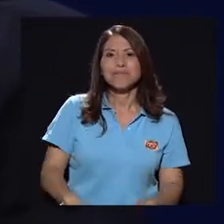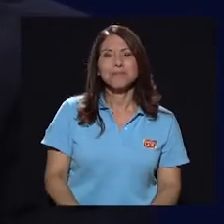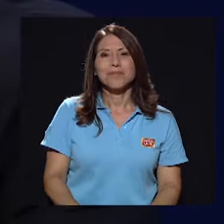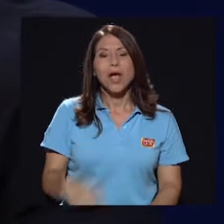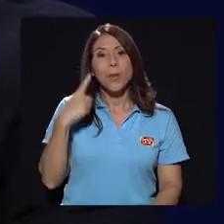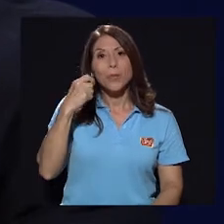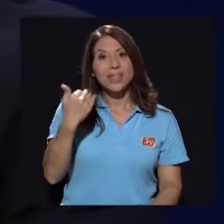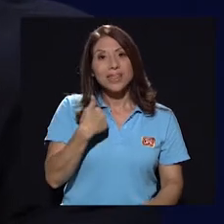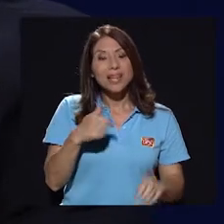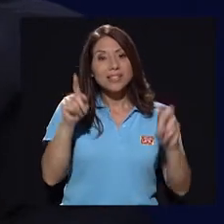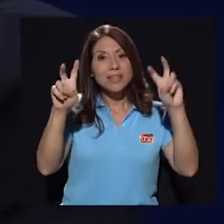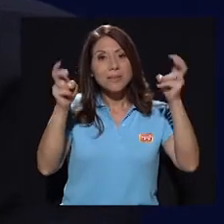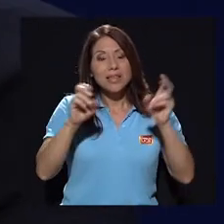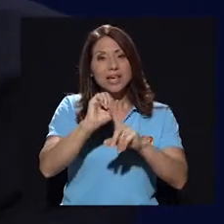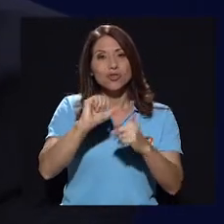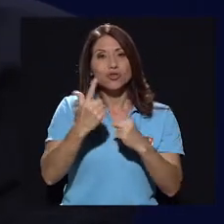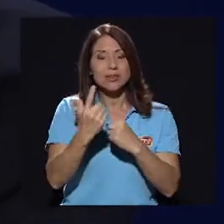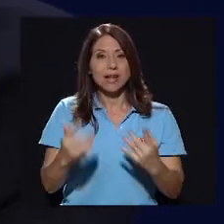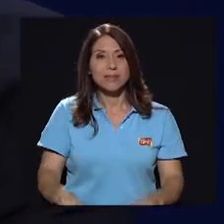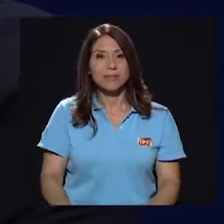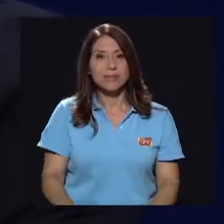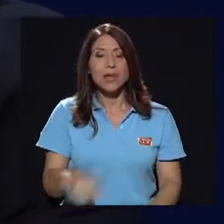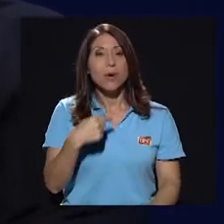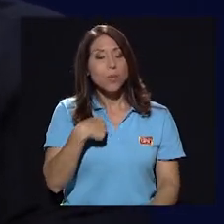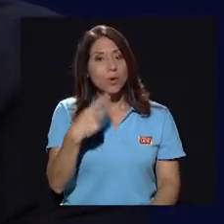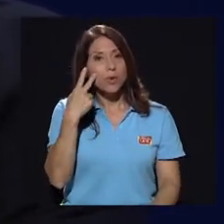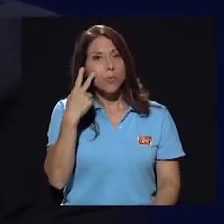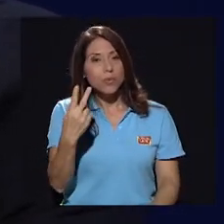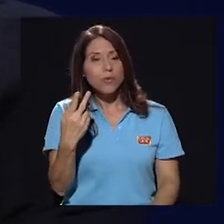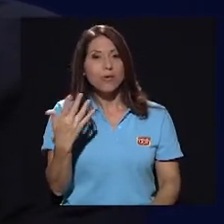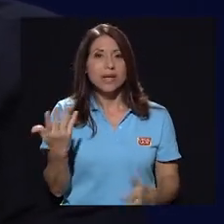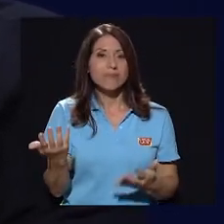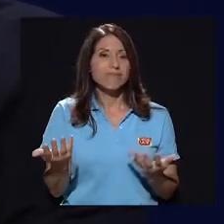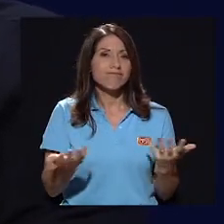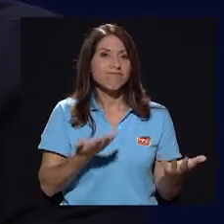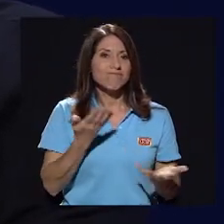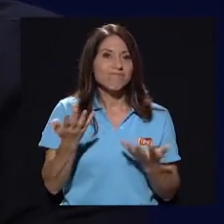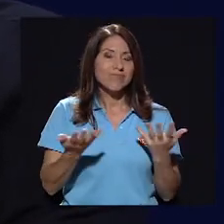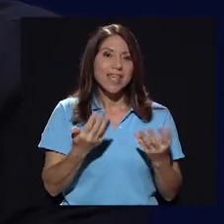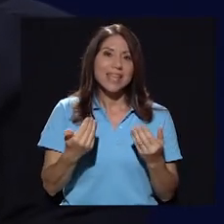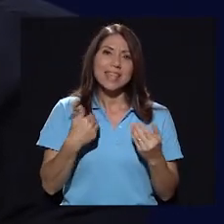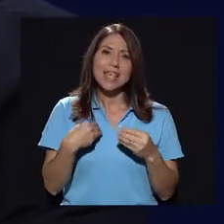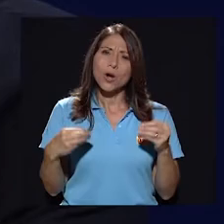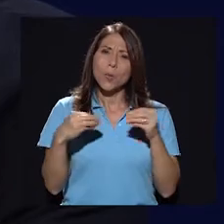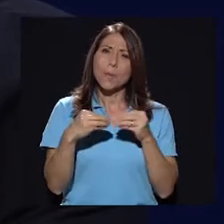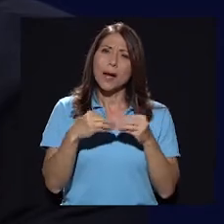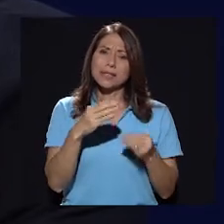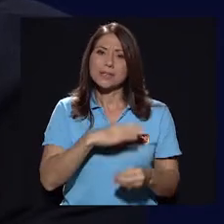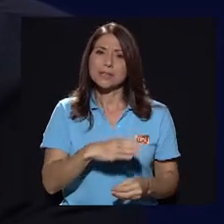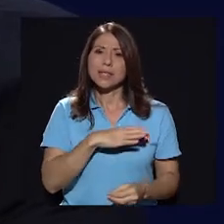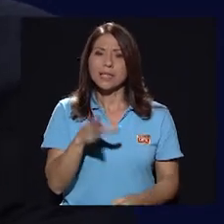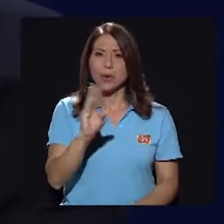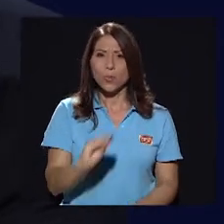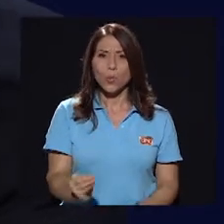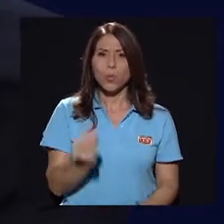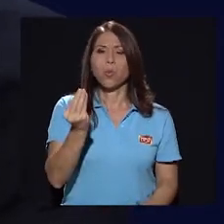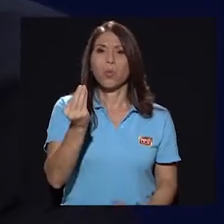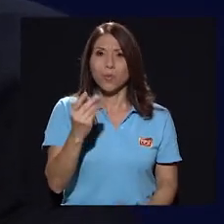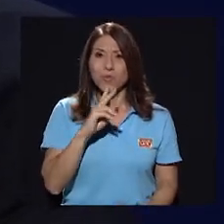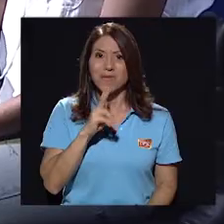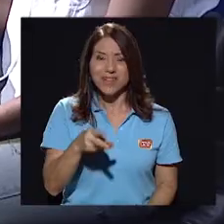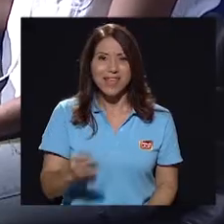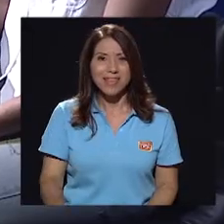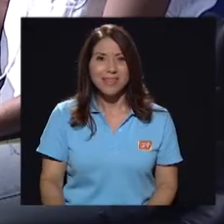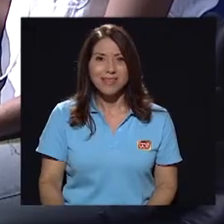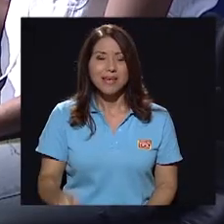ya que tiene esa temática social, uno, no sé, por lo que uno ve, no sé, tiene como ese componente de juventud, ¿verdad?